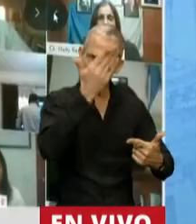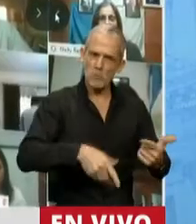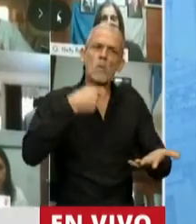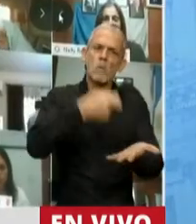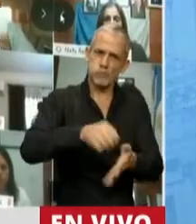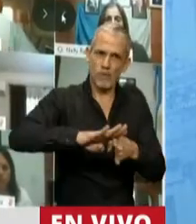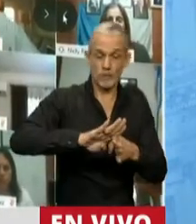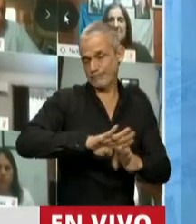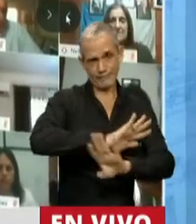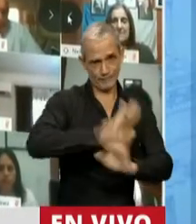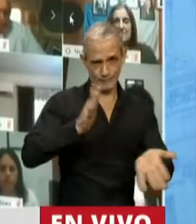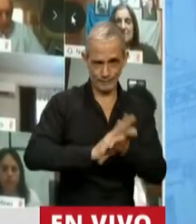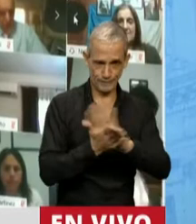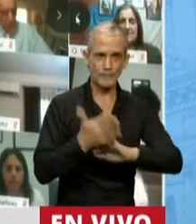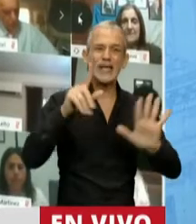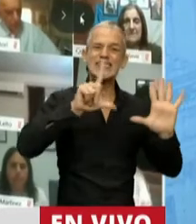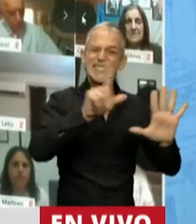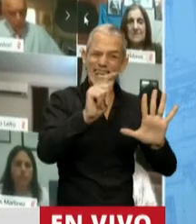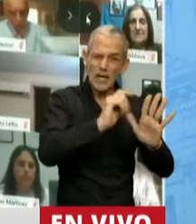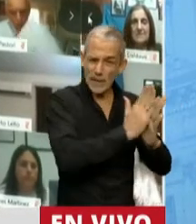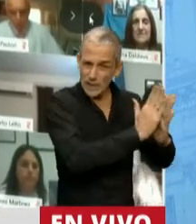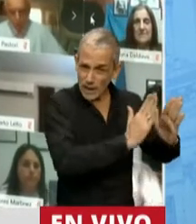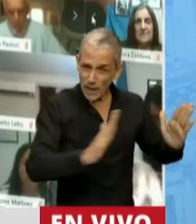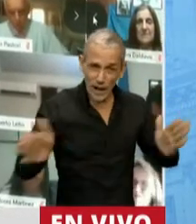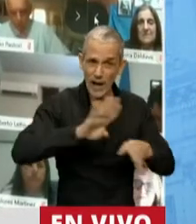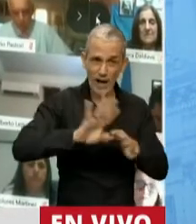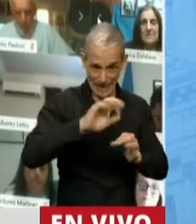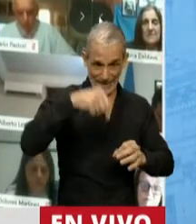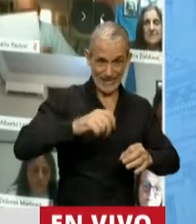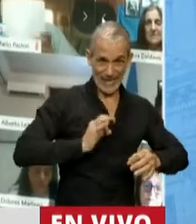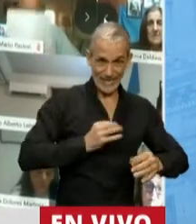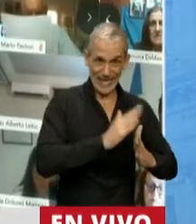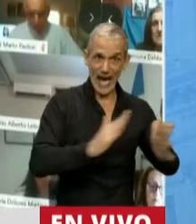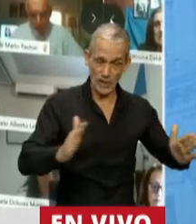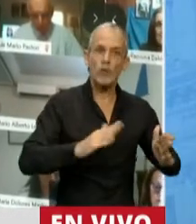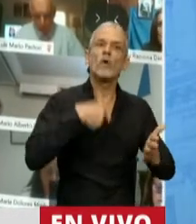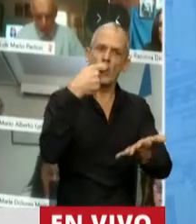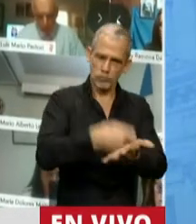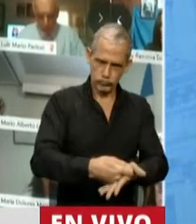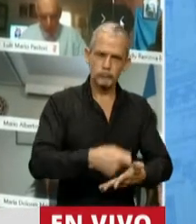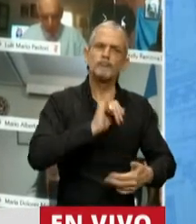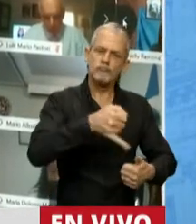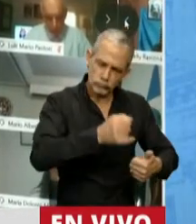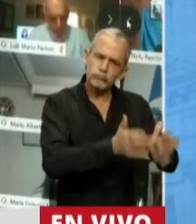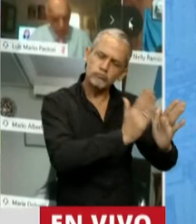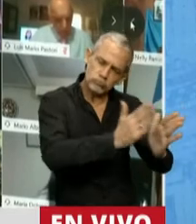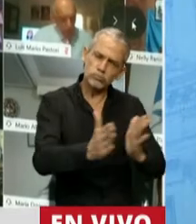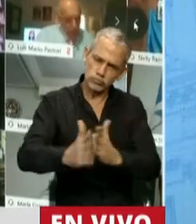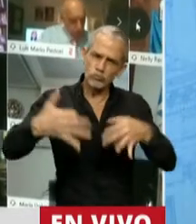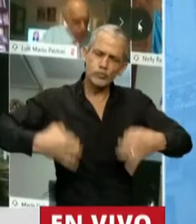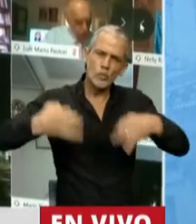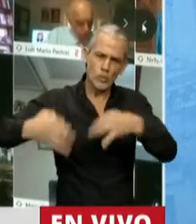esa deuda. Estos siete meses de este año, efectivamente, así se vienen ordenadamente